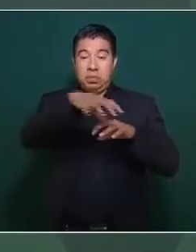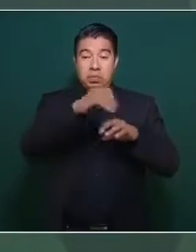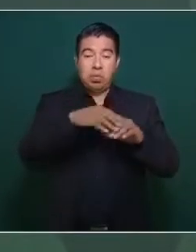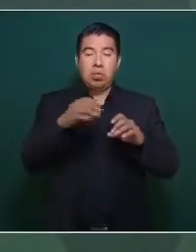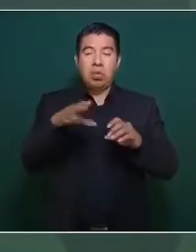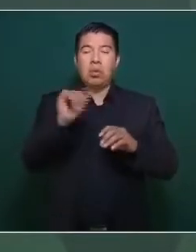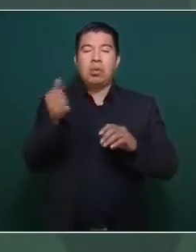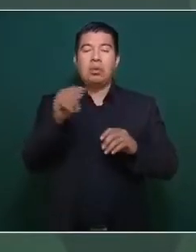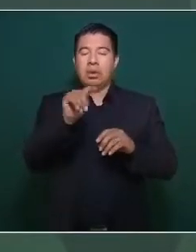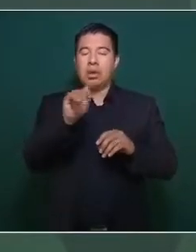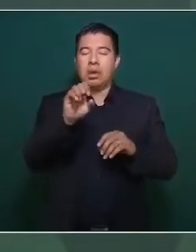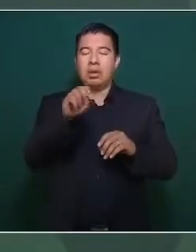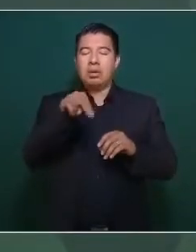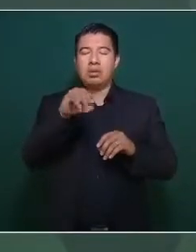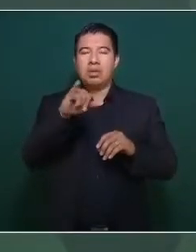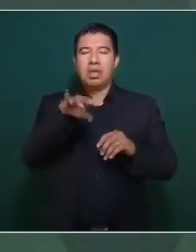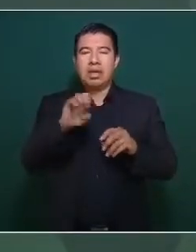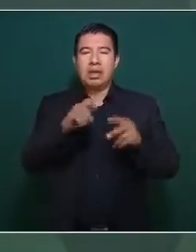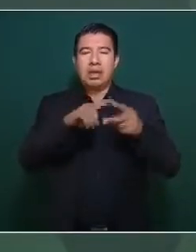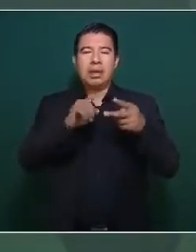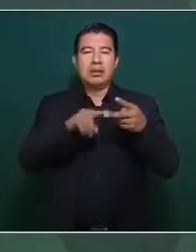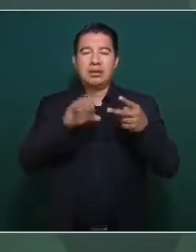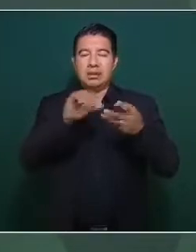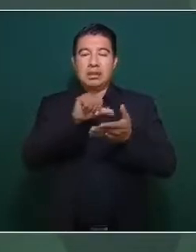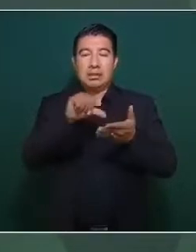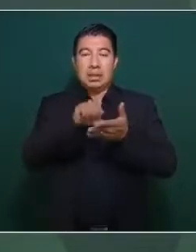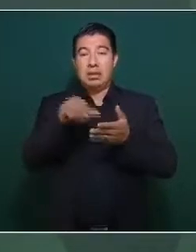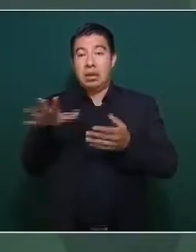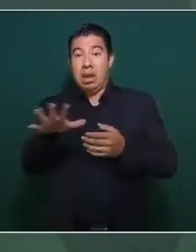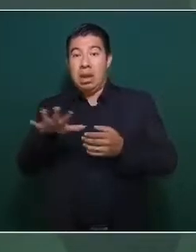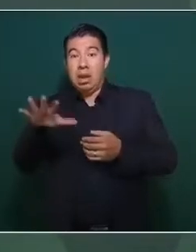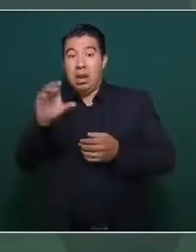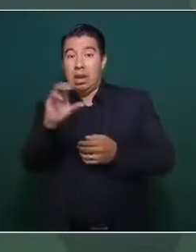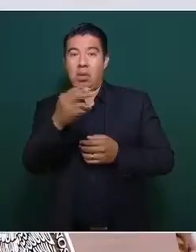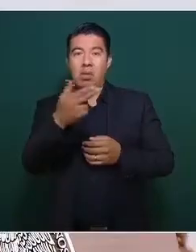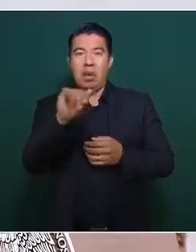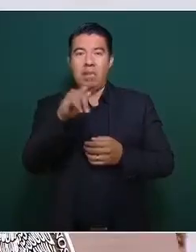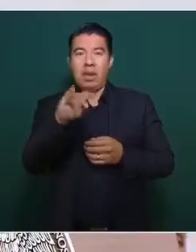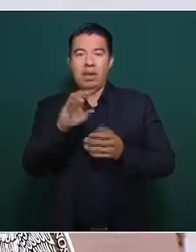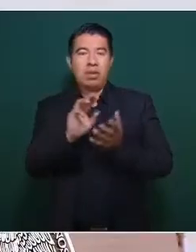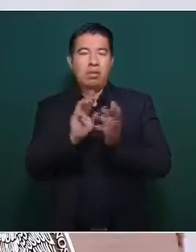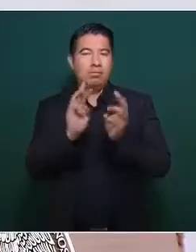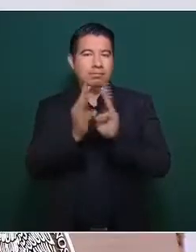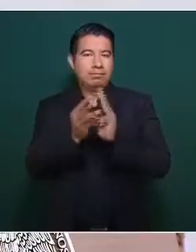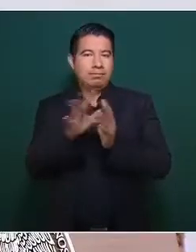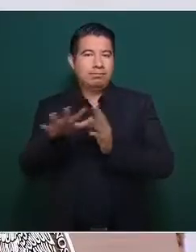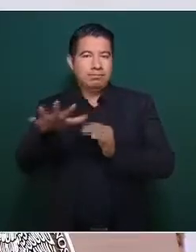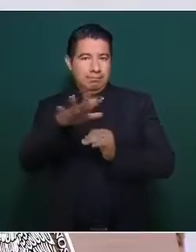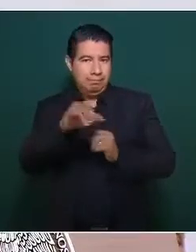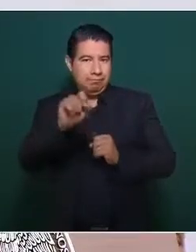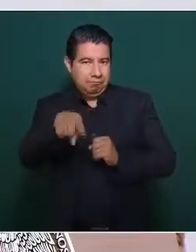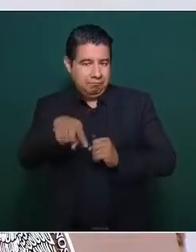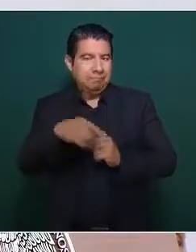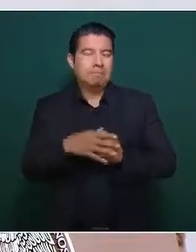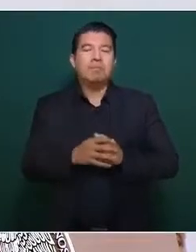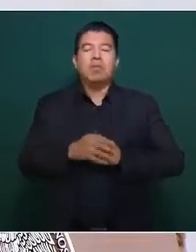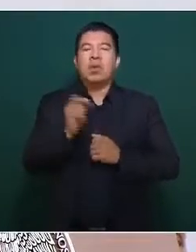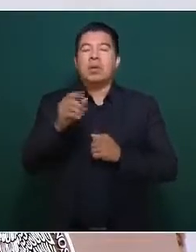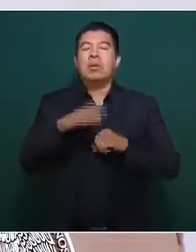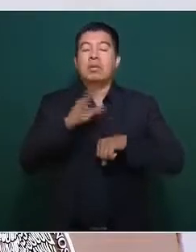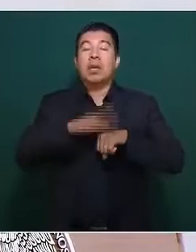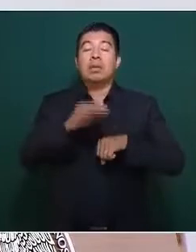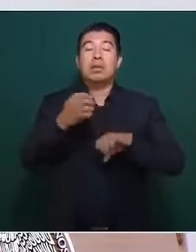y Huimanguillo. Y además, una coordinación estatal se tendrá que